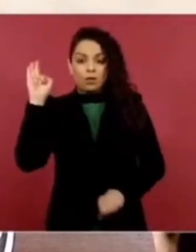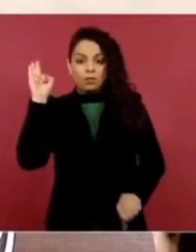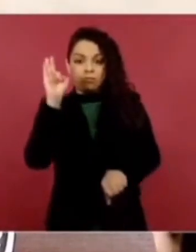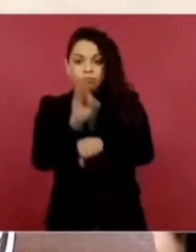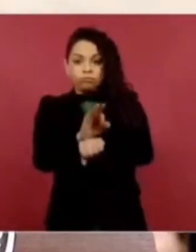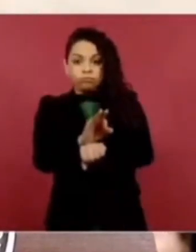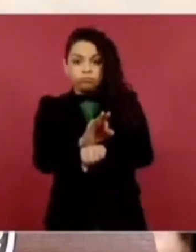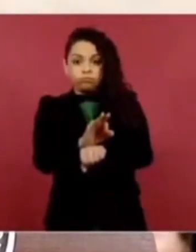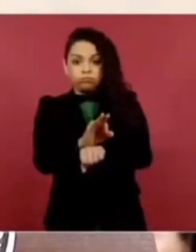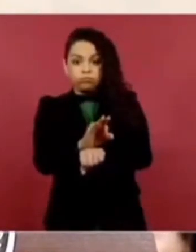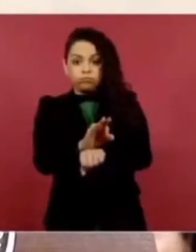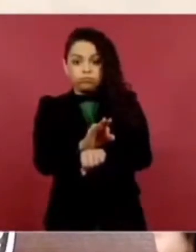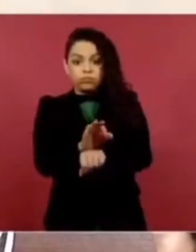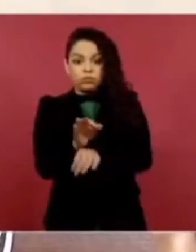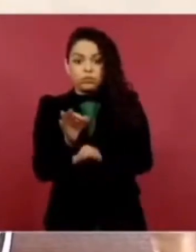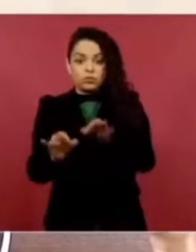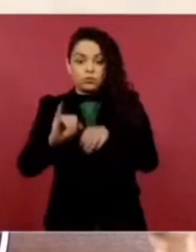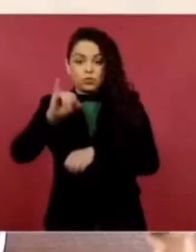ponen un plazo